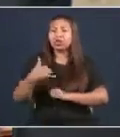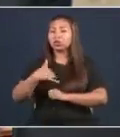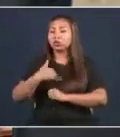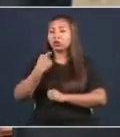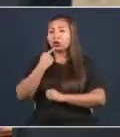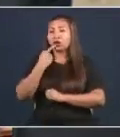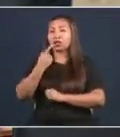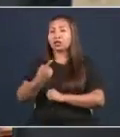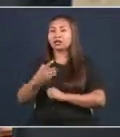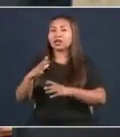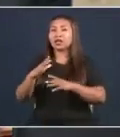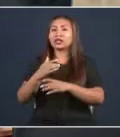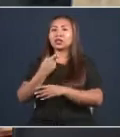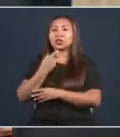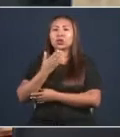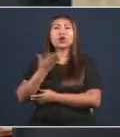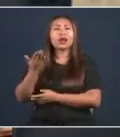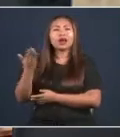que hacen mal.